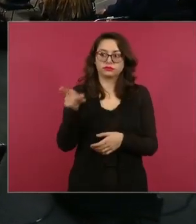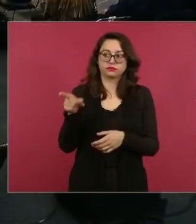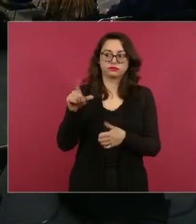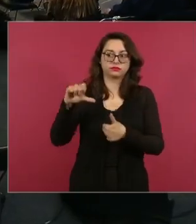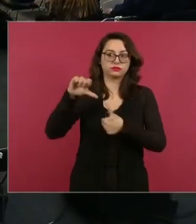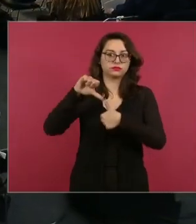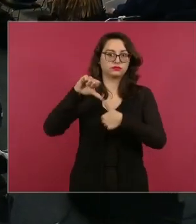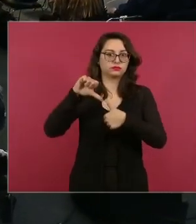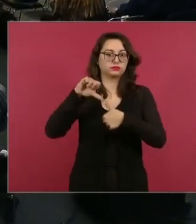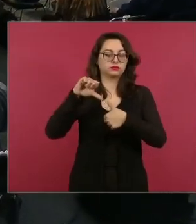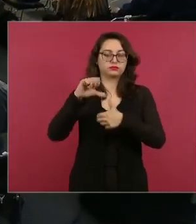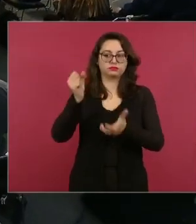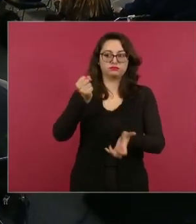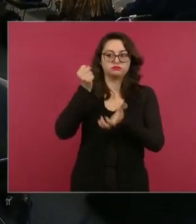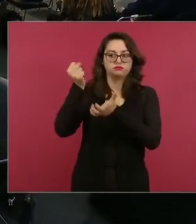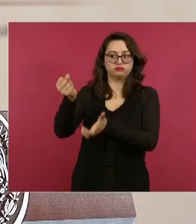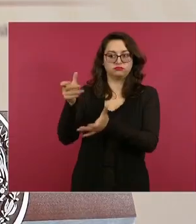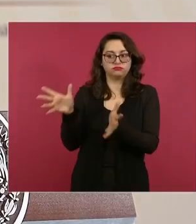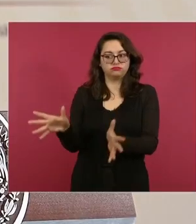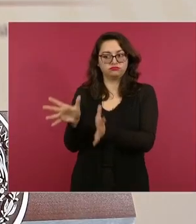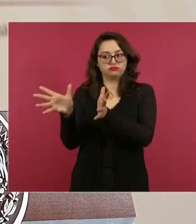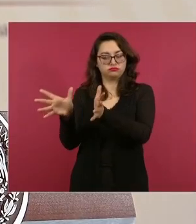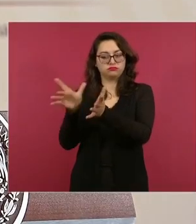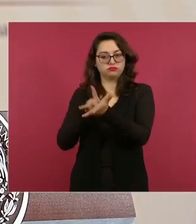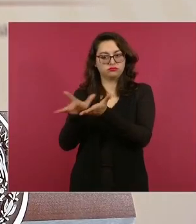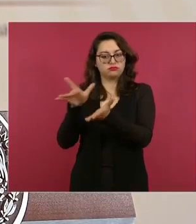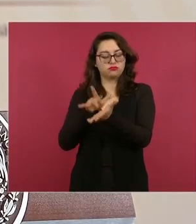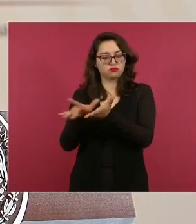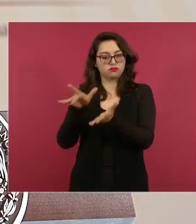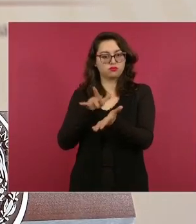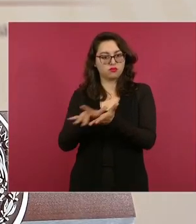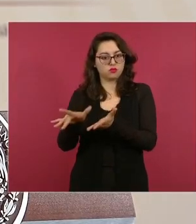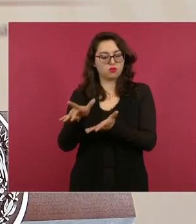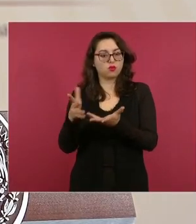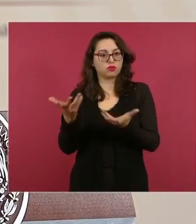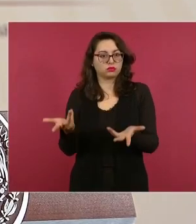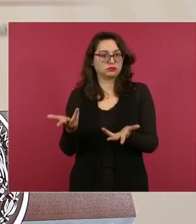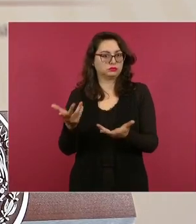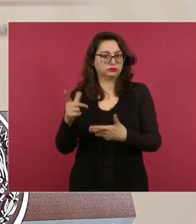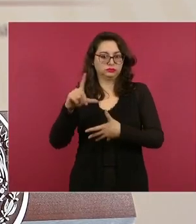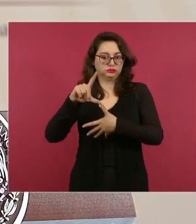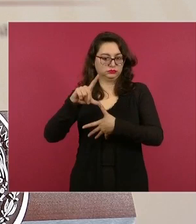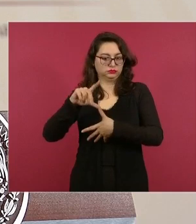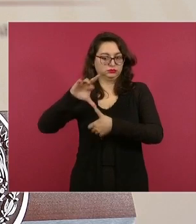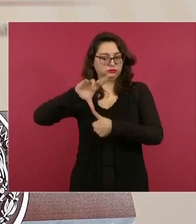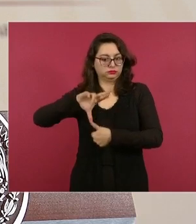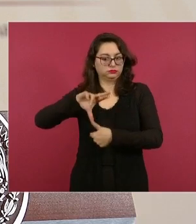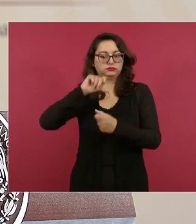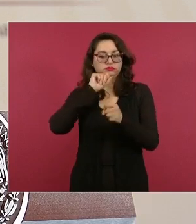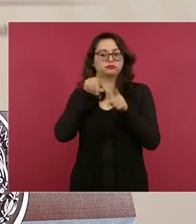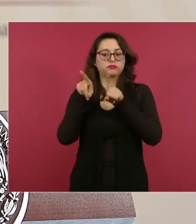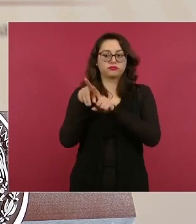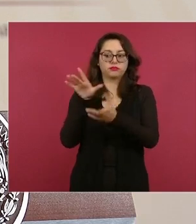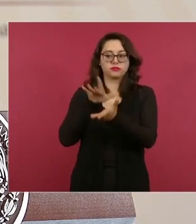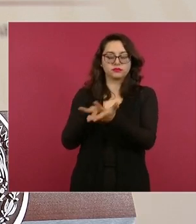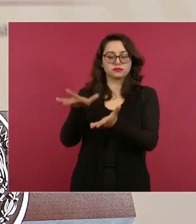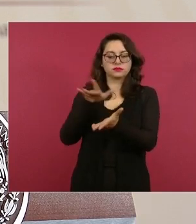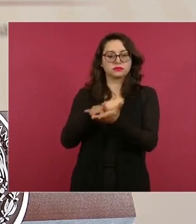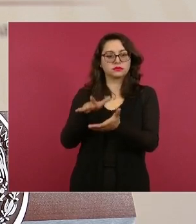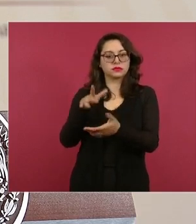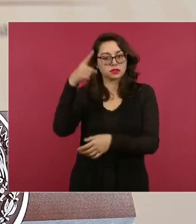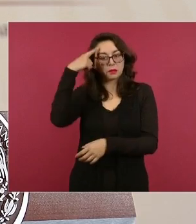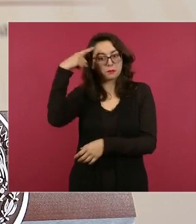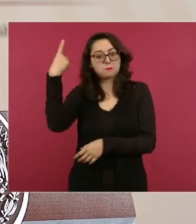inversión para Centroamérica y para toda América Latina y el Caribe con el